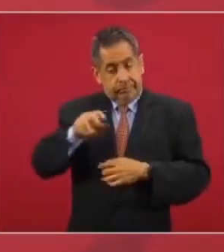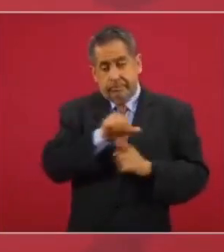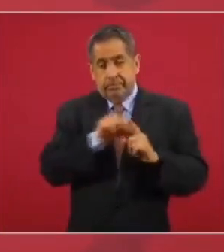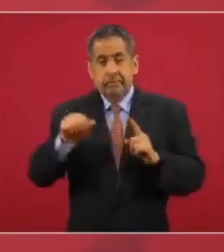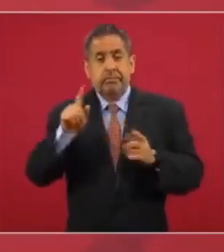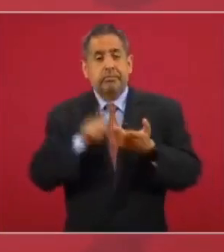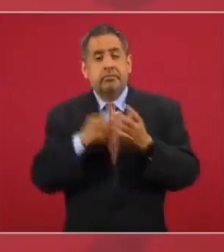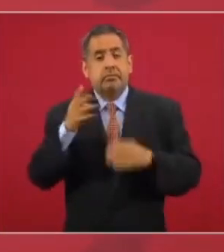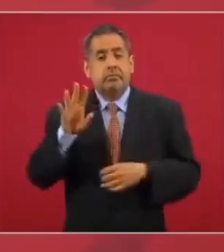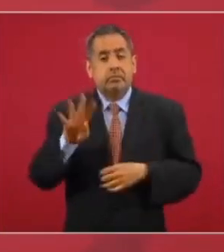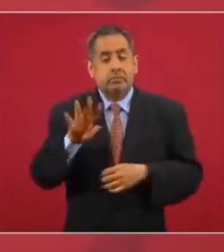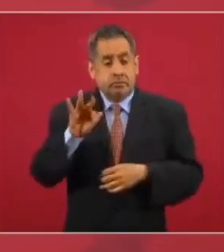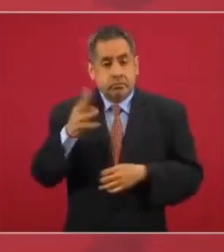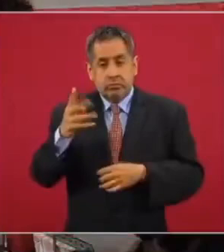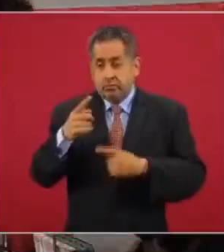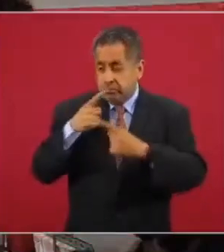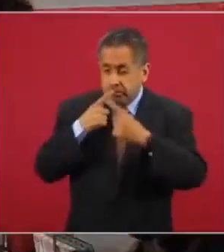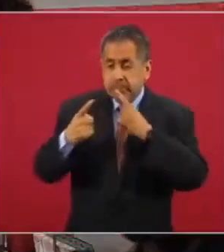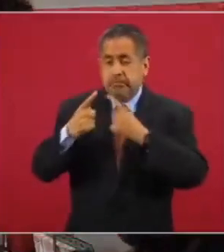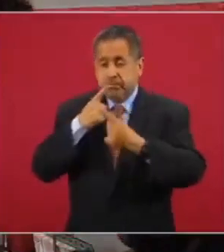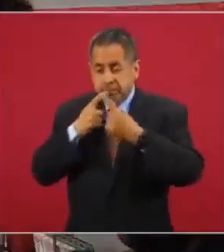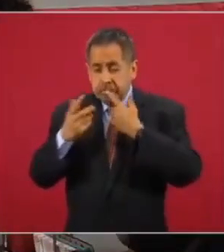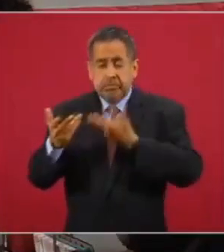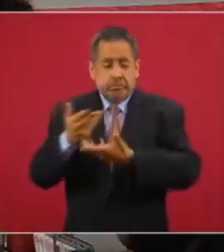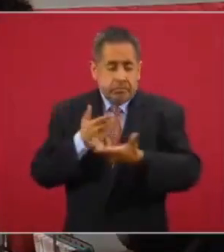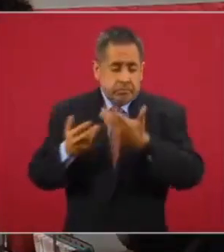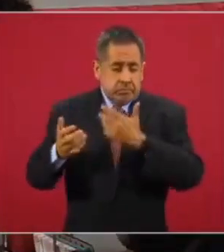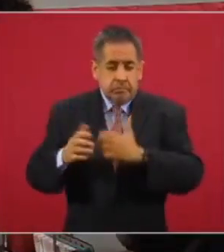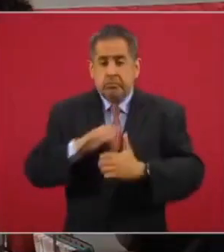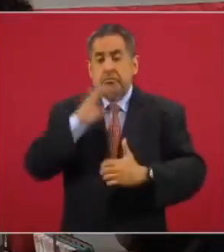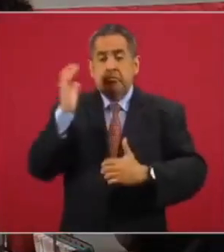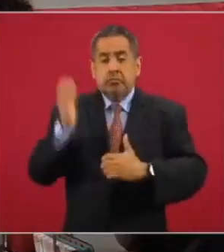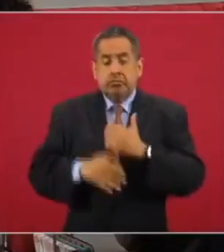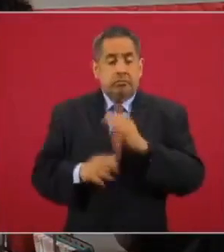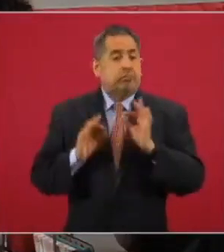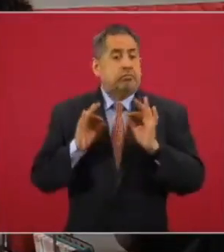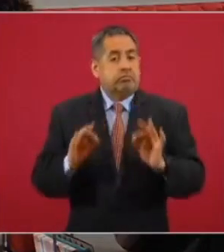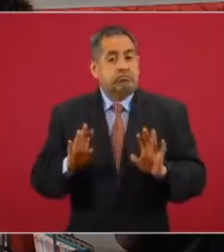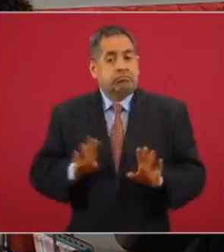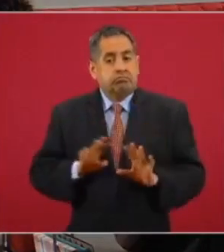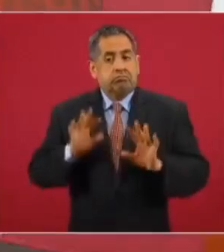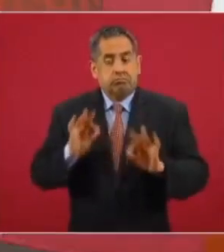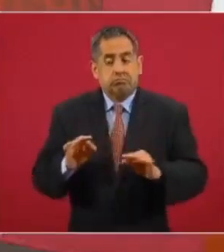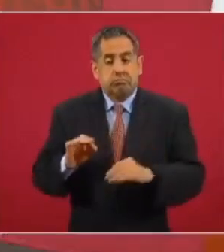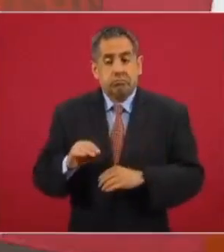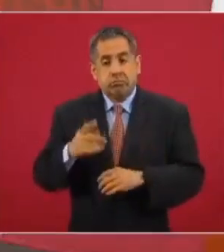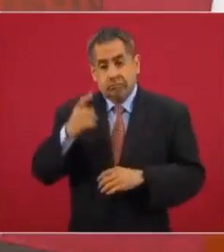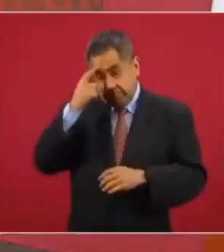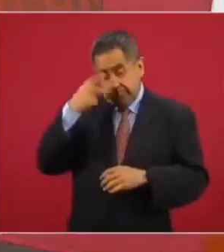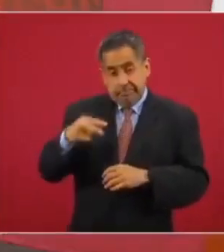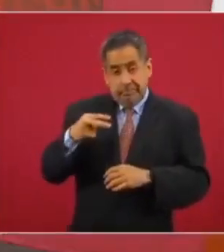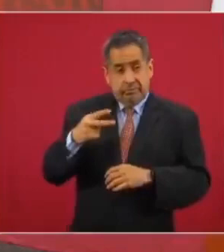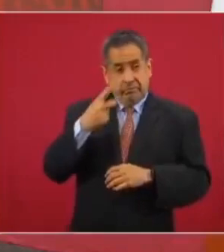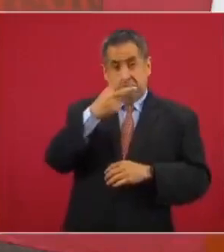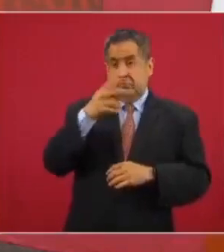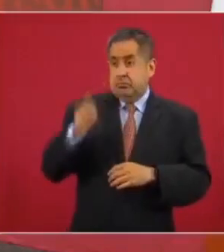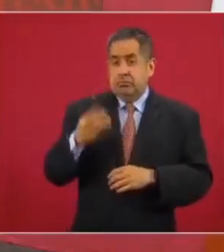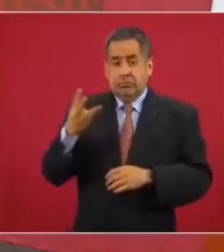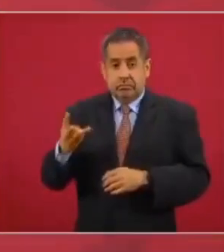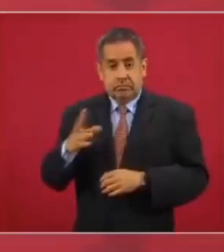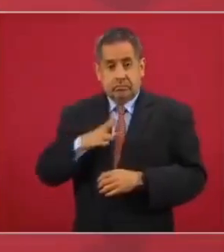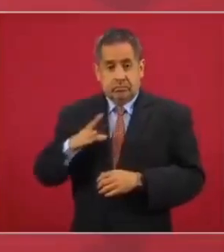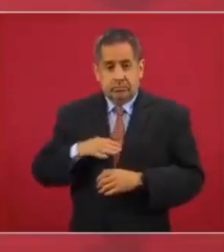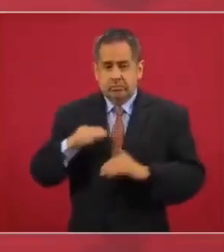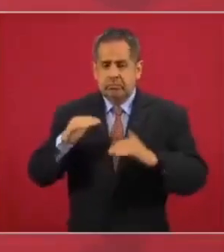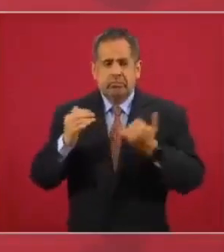1944 fue la negociación y al final se logró una negociación muy buena, porque México tiene dos terceras partes del agua, se